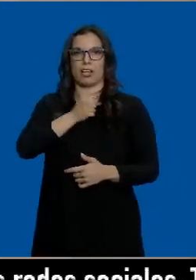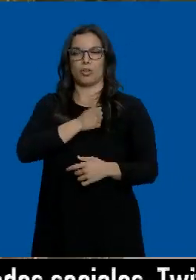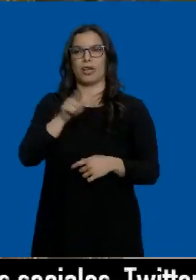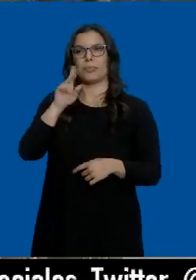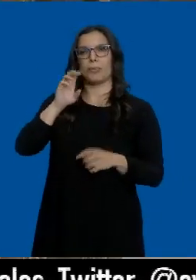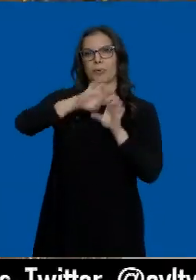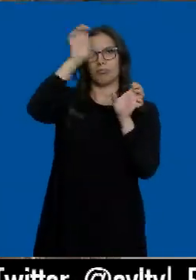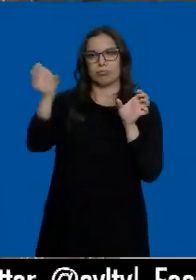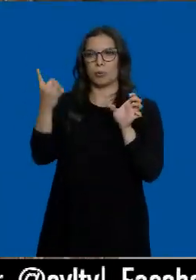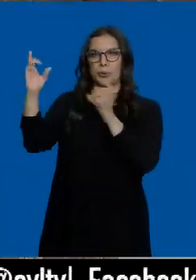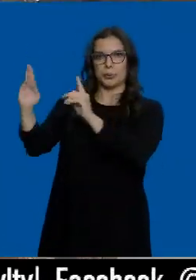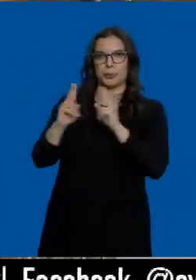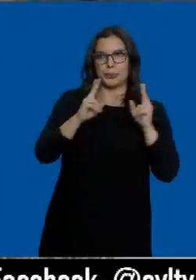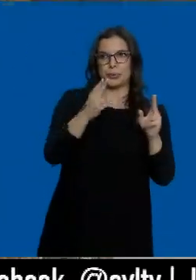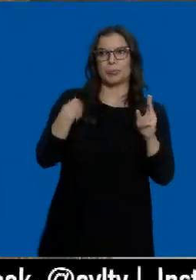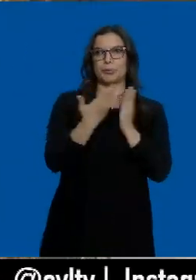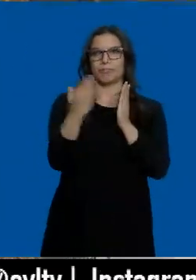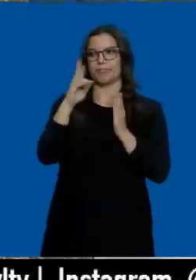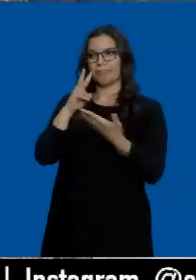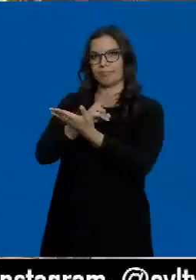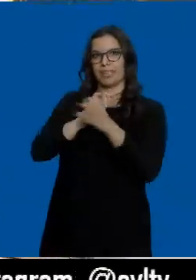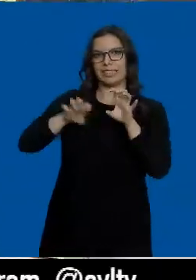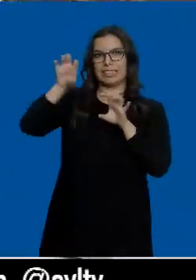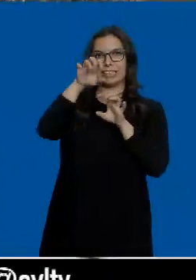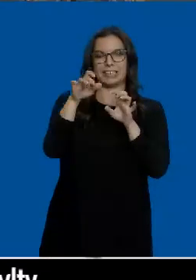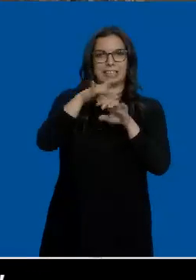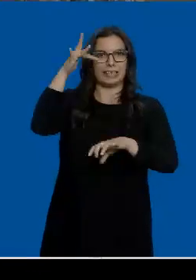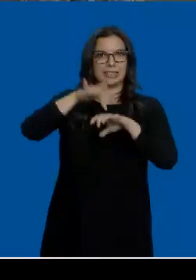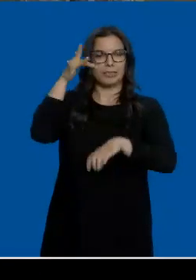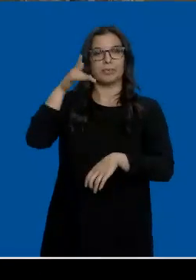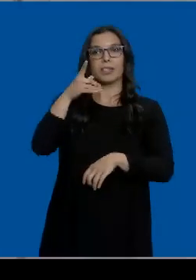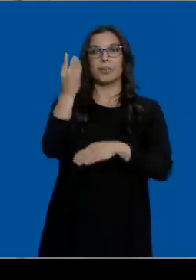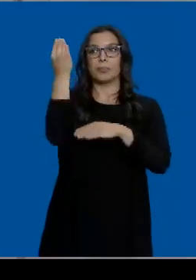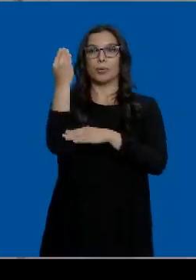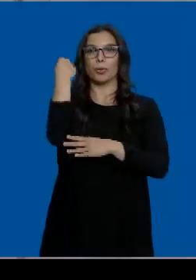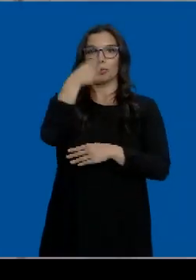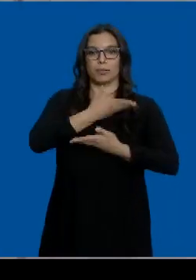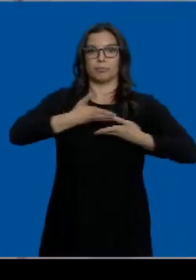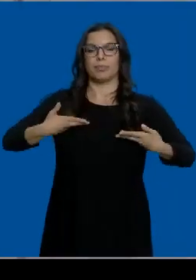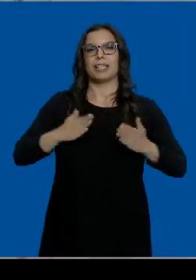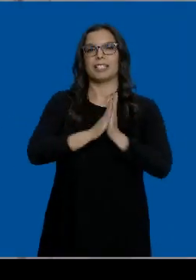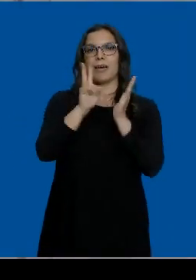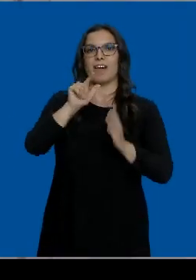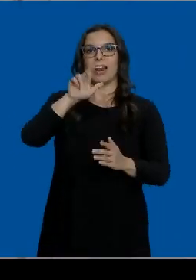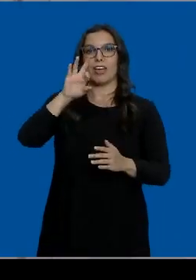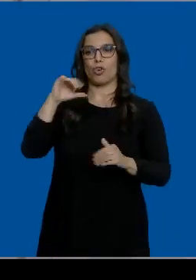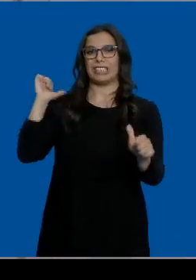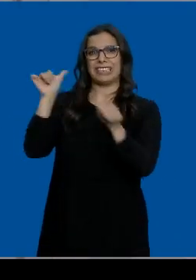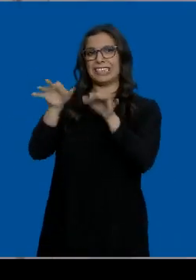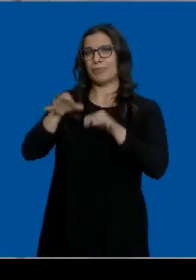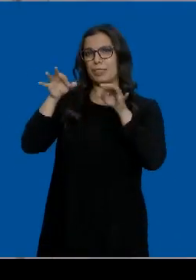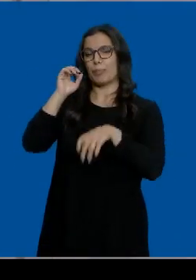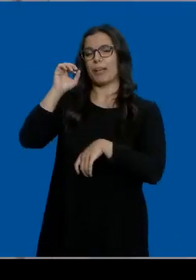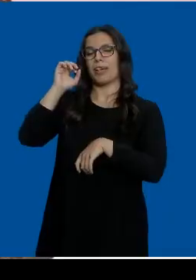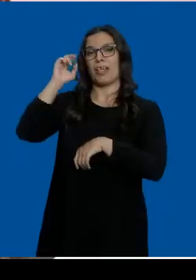la Gloria, las tablas alfonsíes cuajadas de piedras preciosas y un busto, el de San Valero, que nunca había abandonado la catedral de